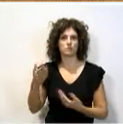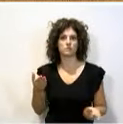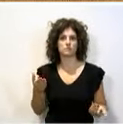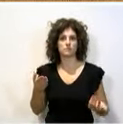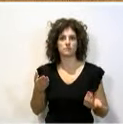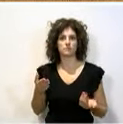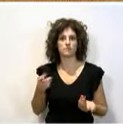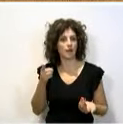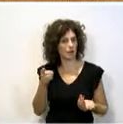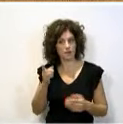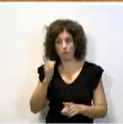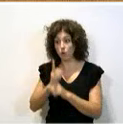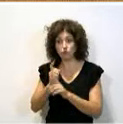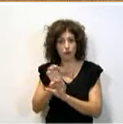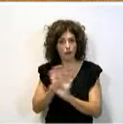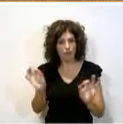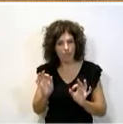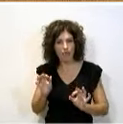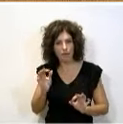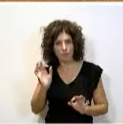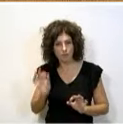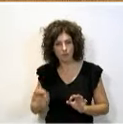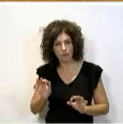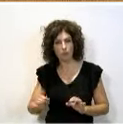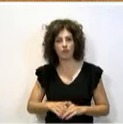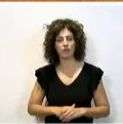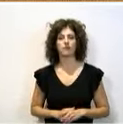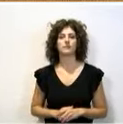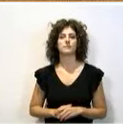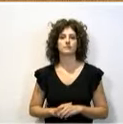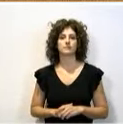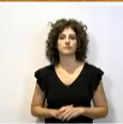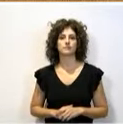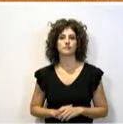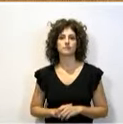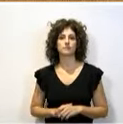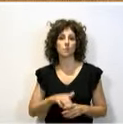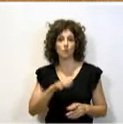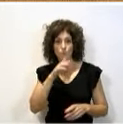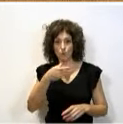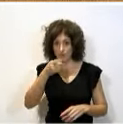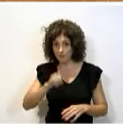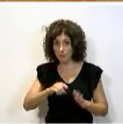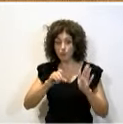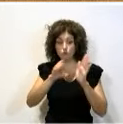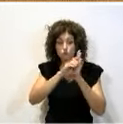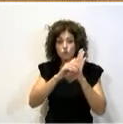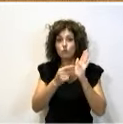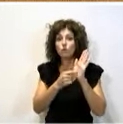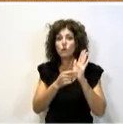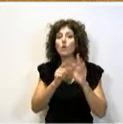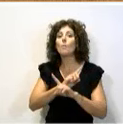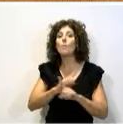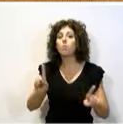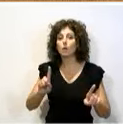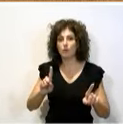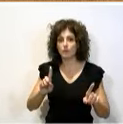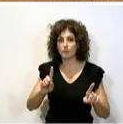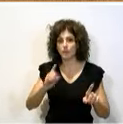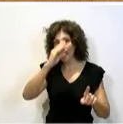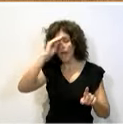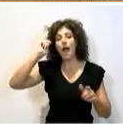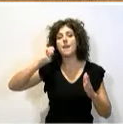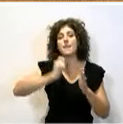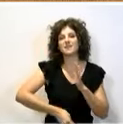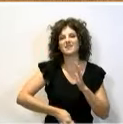Ahí no se opusieron, ¿verdad?, ustedes a la amnistía. Porque también la Constitución prohíbe amnistiar los